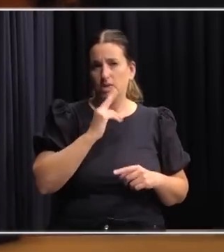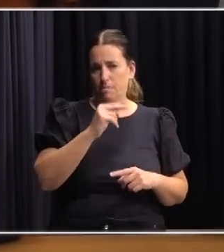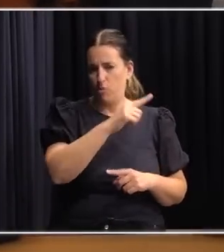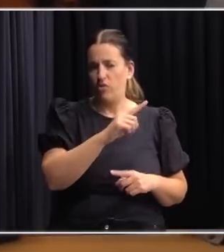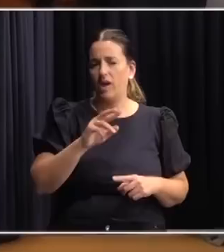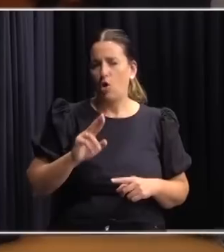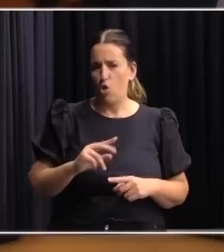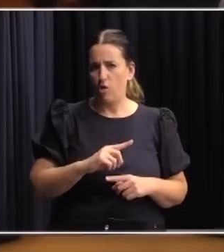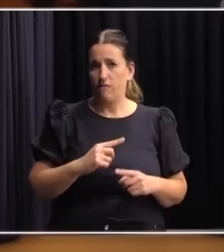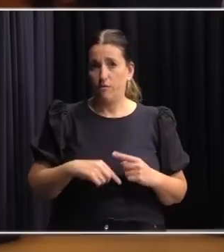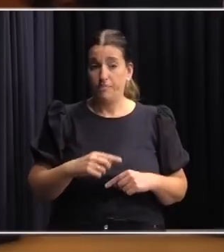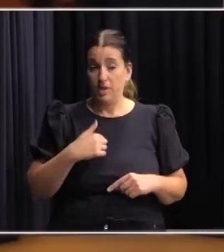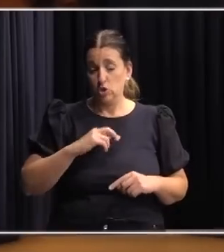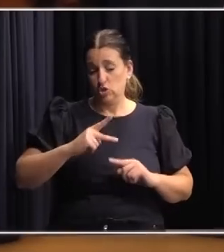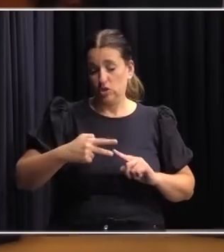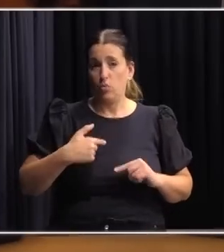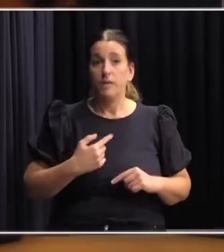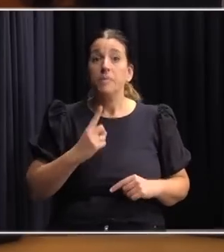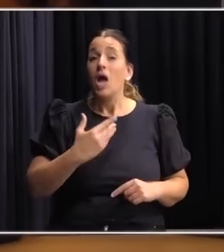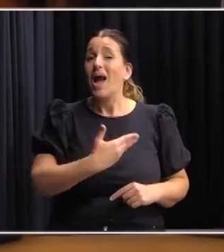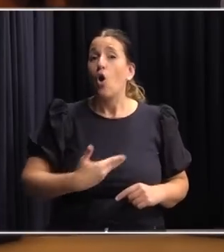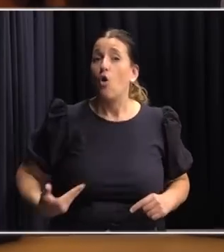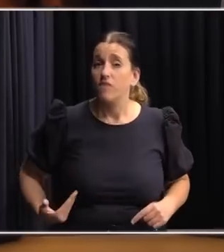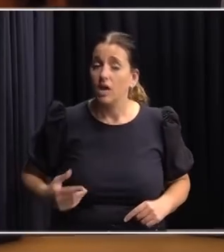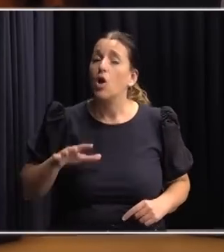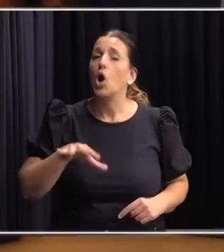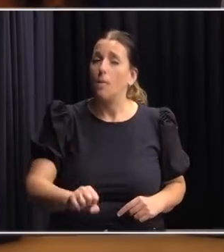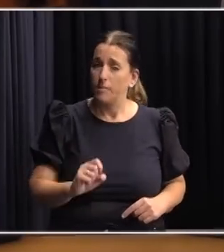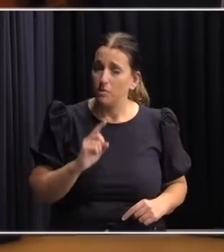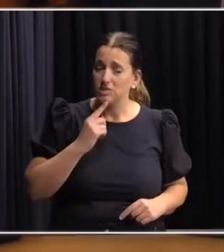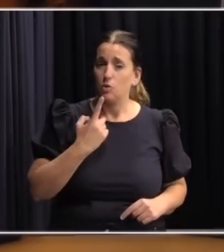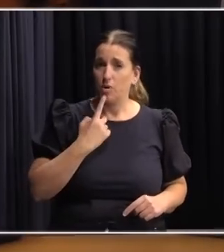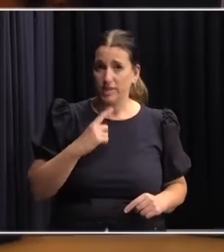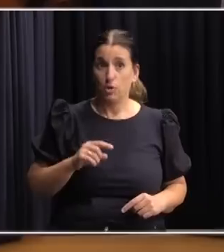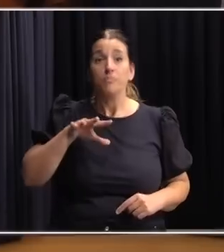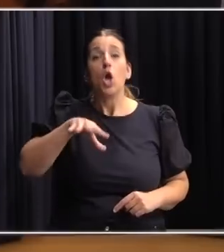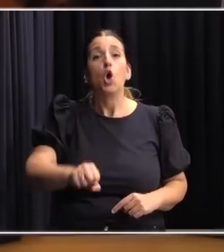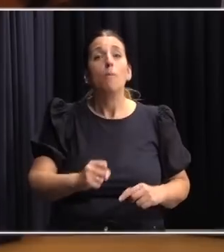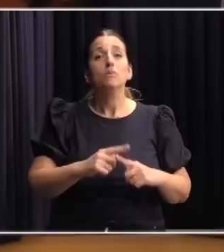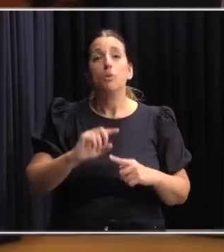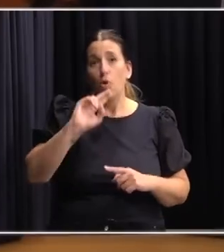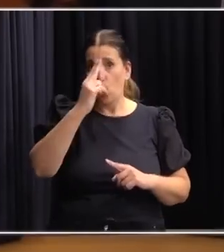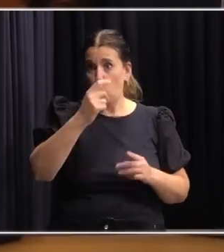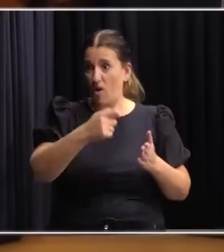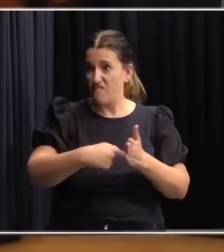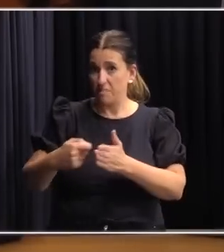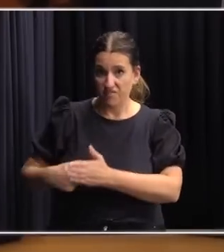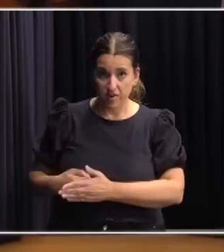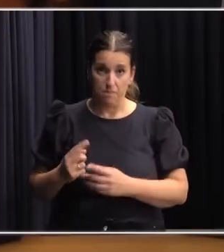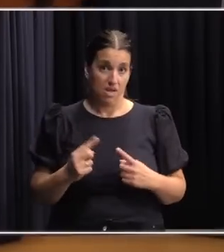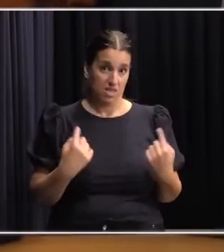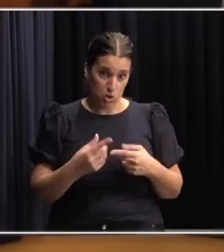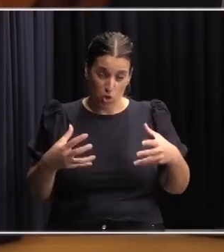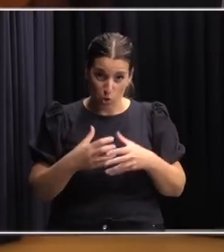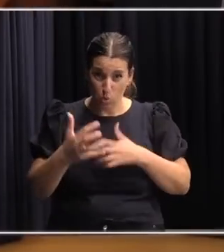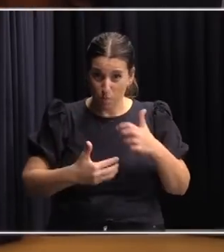Este gobierno es hijo de compromisos políticos y en el compromiso por el país se habla de